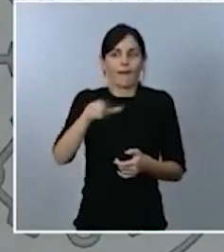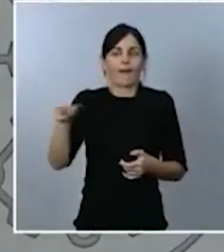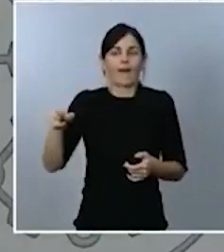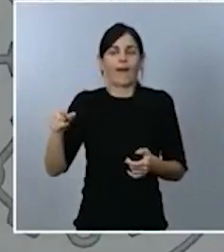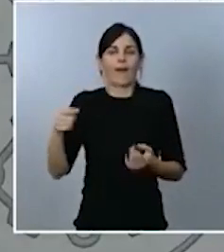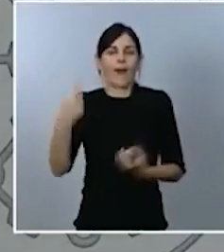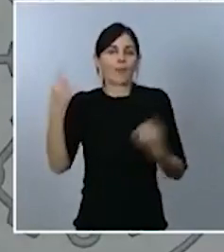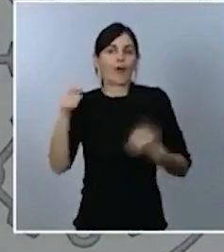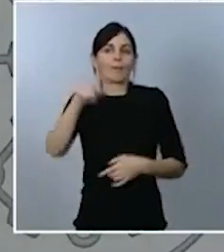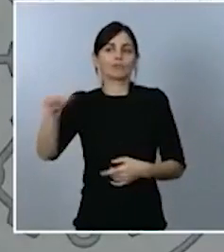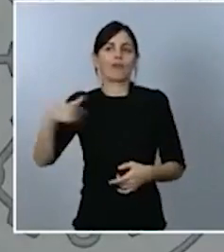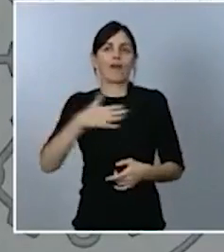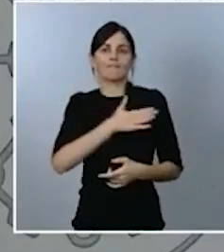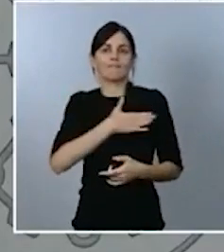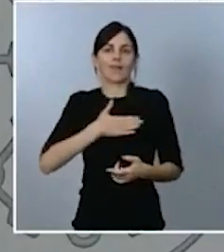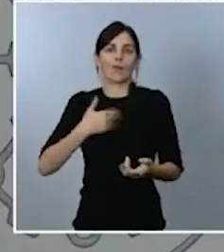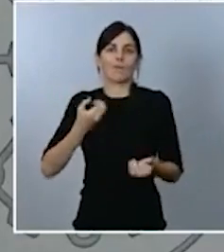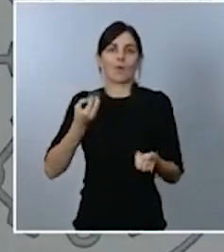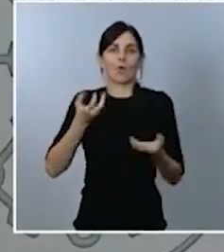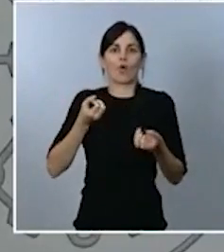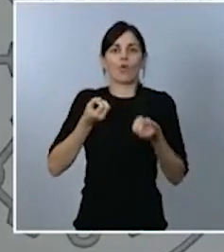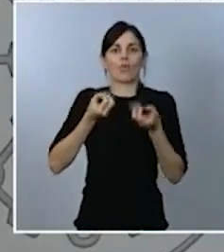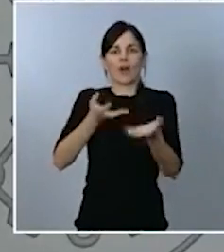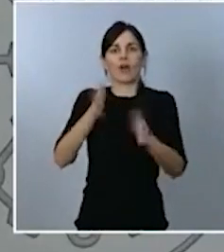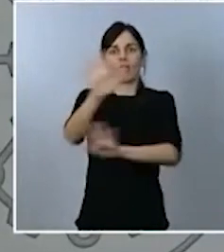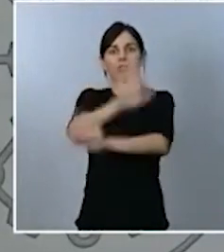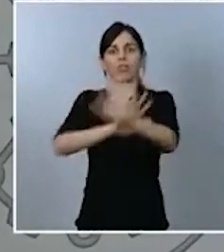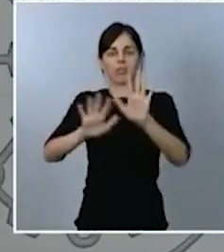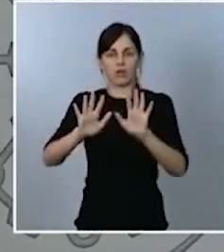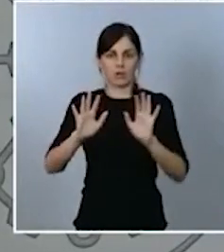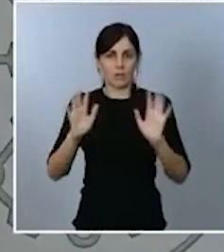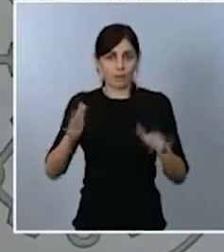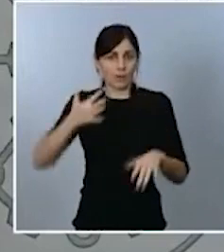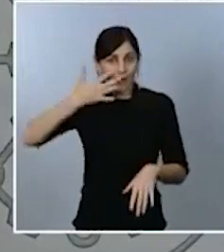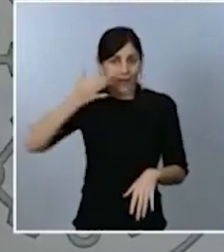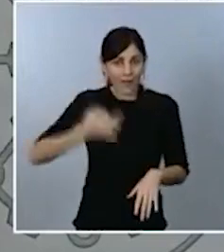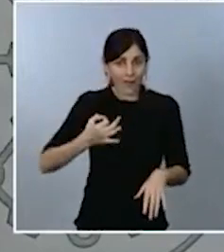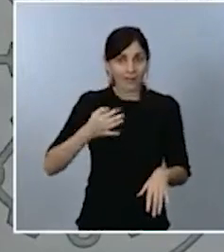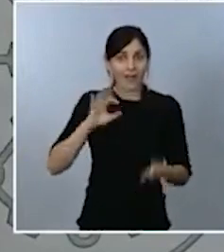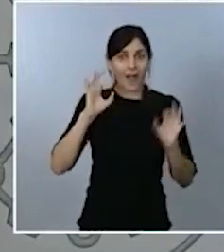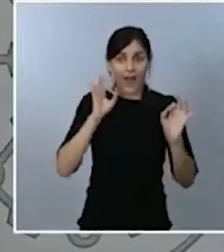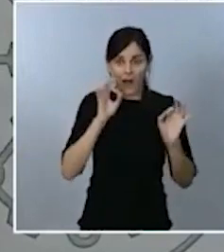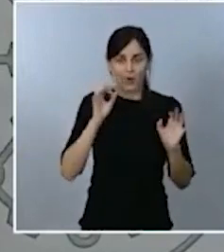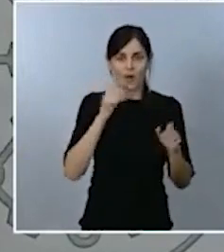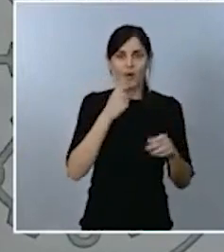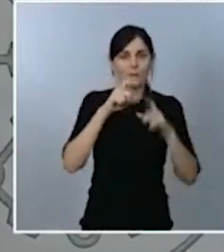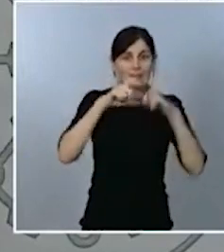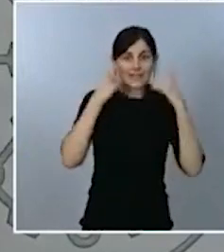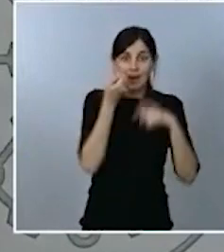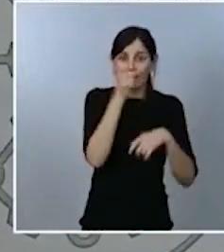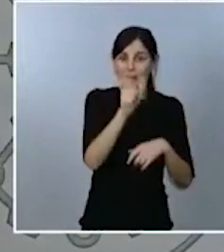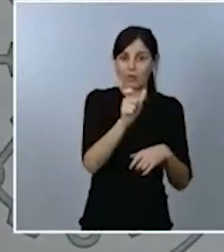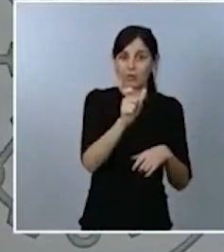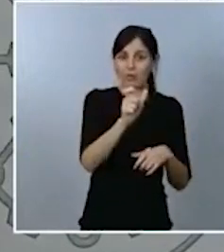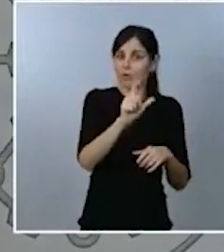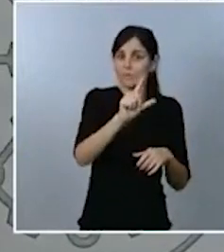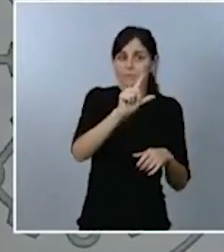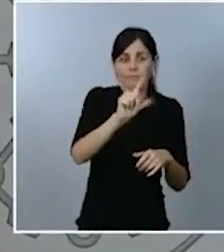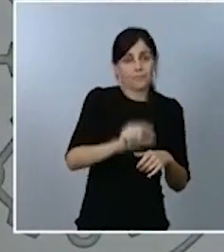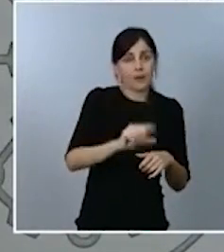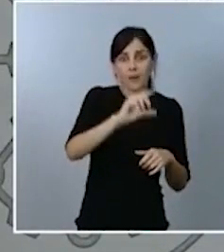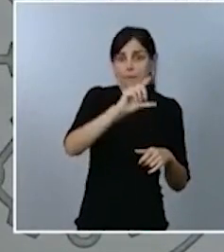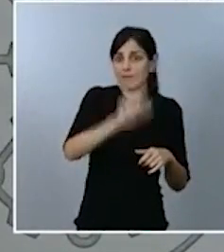reglamento europeo del IVA impide la bajada del precio de la mascarilla, pero, en cualquier caso, debido a información